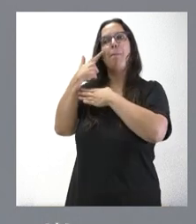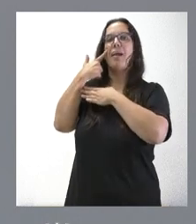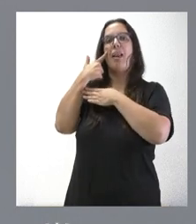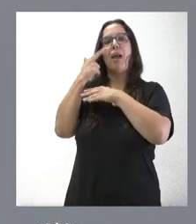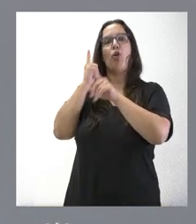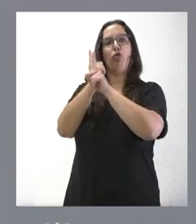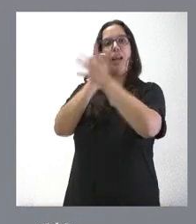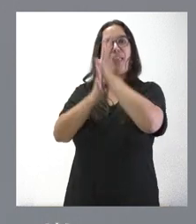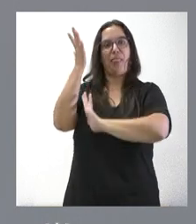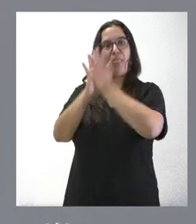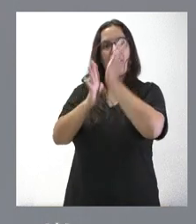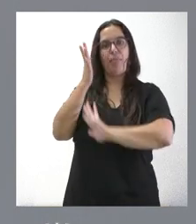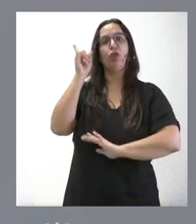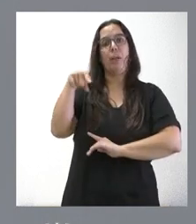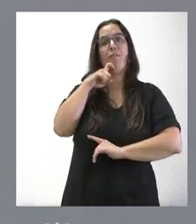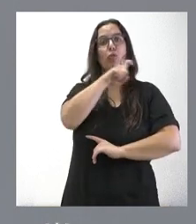del Patrimonio Natural.